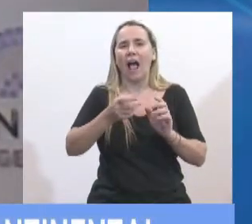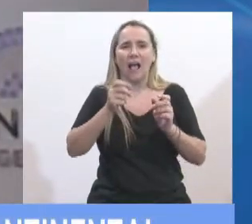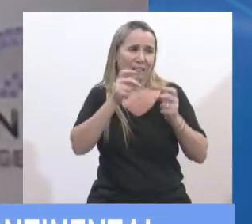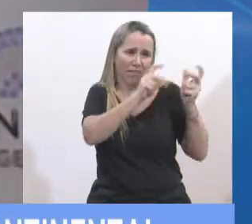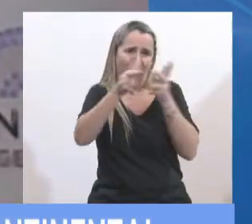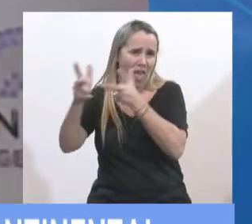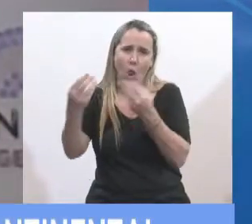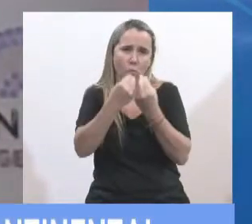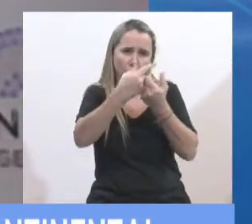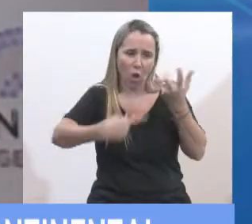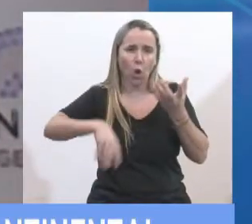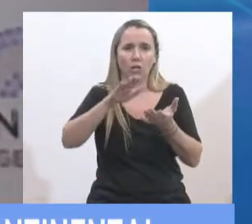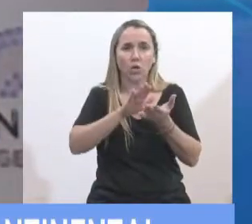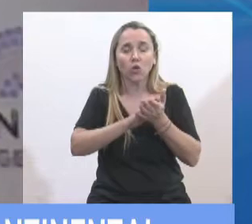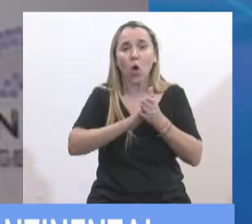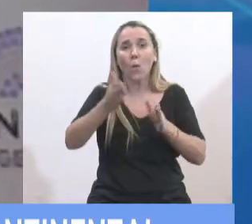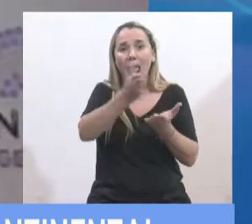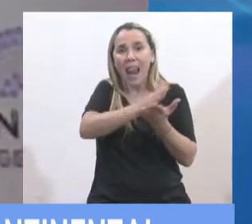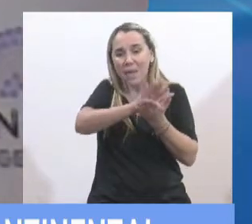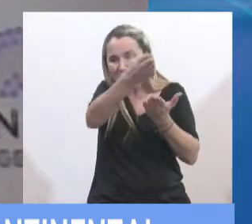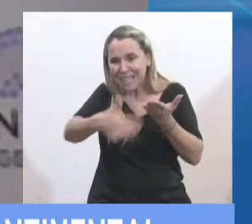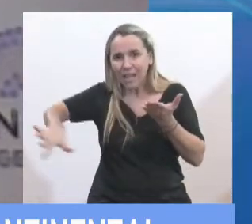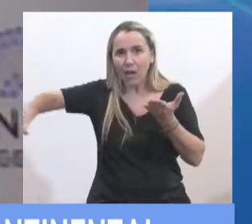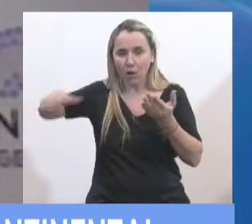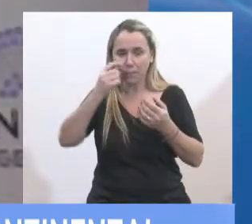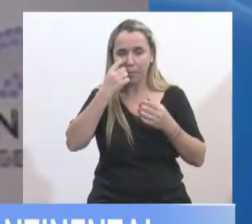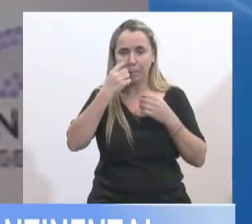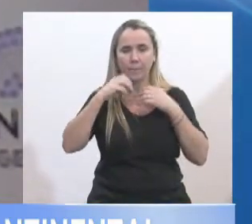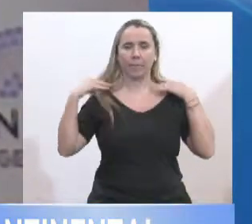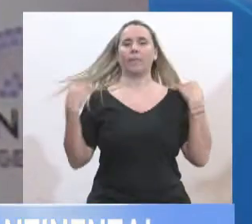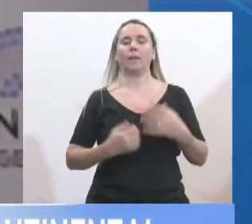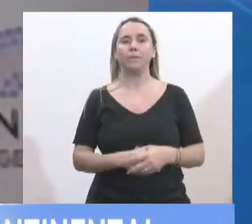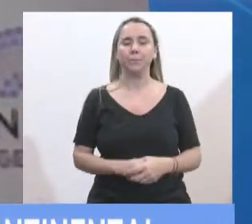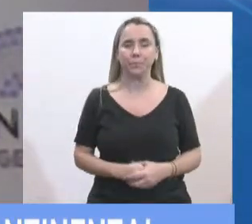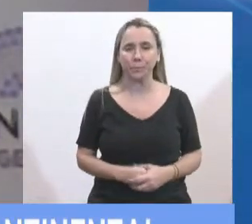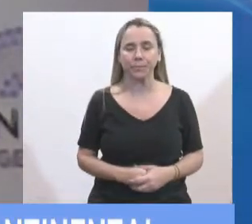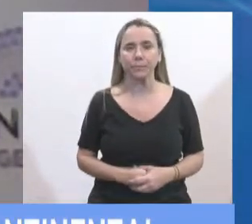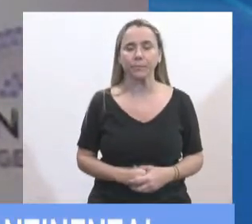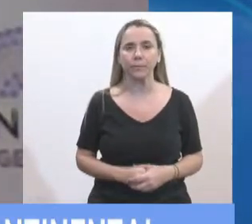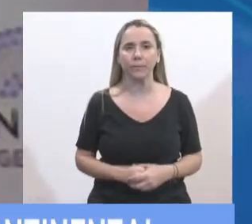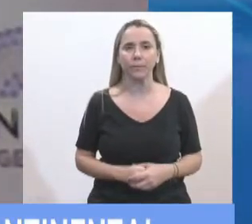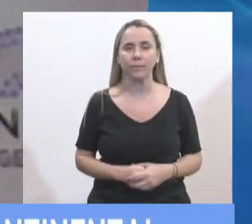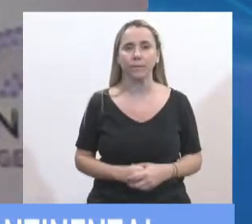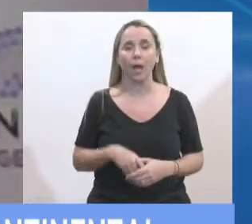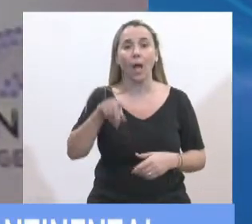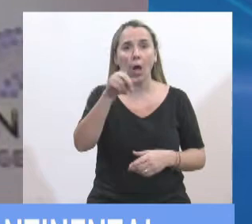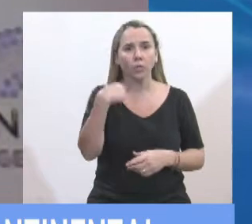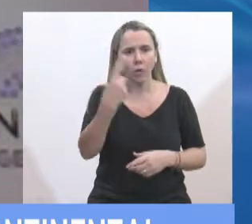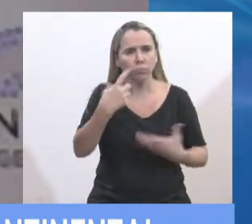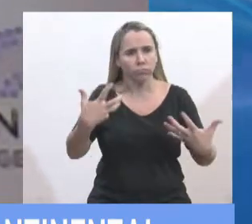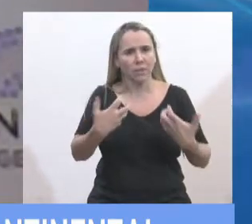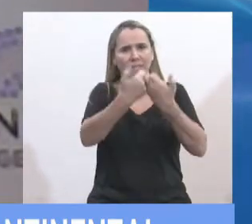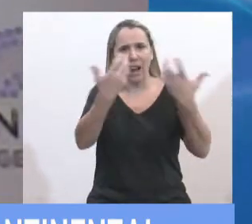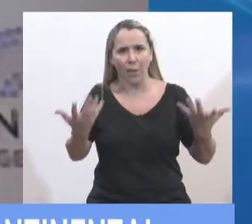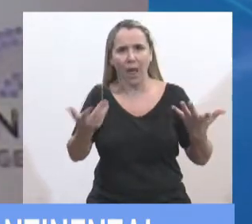incorpora la demarcación del límite exterior de la Plataforma Continental de la República Argentina. Celebramos, la